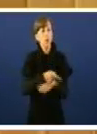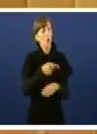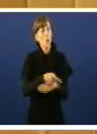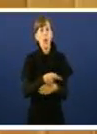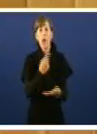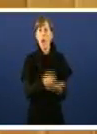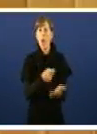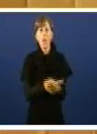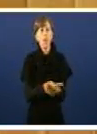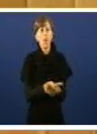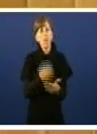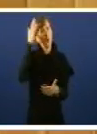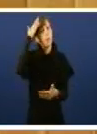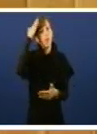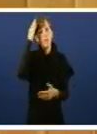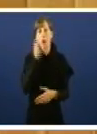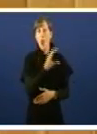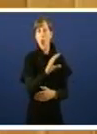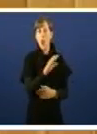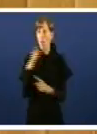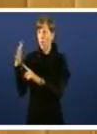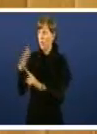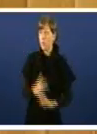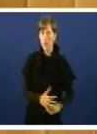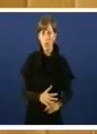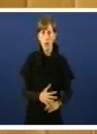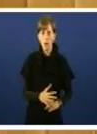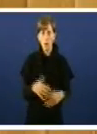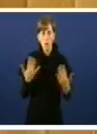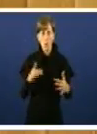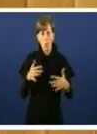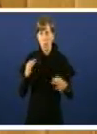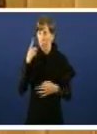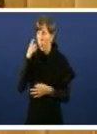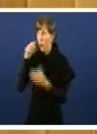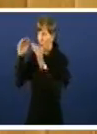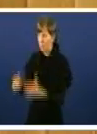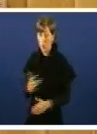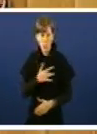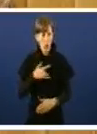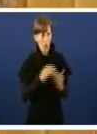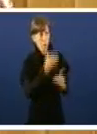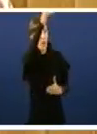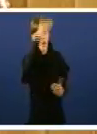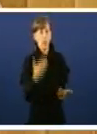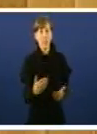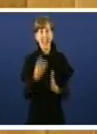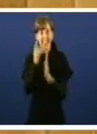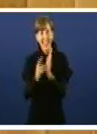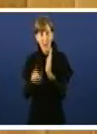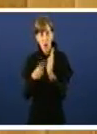de capital principal discriminatorio moi superior ao que se lle exixi aos bancos. E todos estes decretos-lei